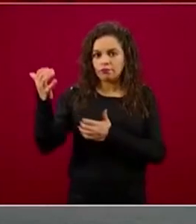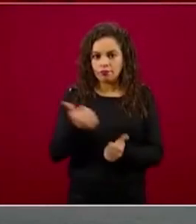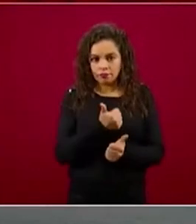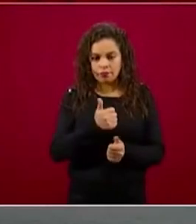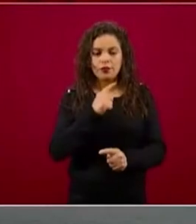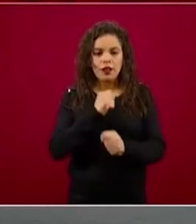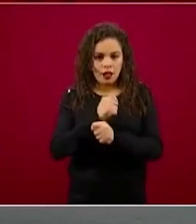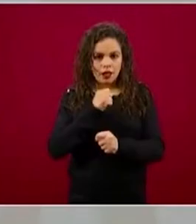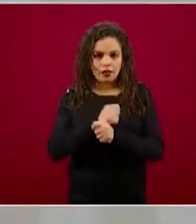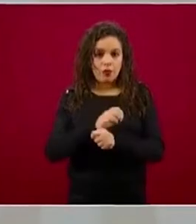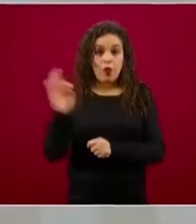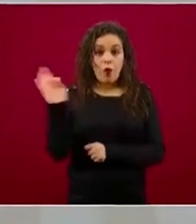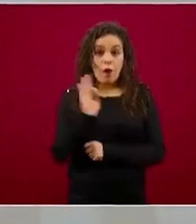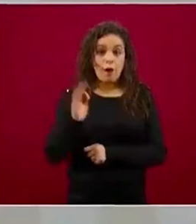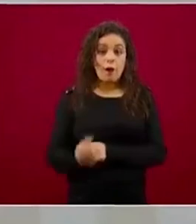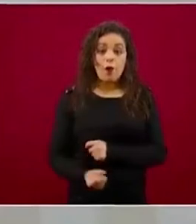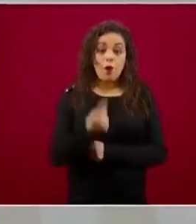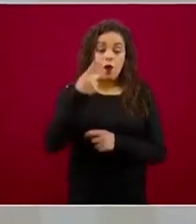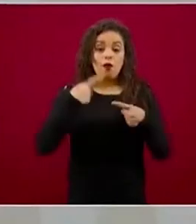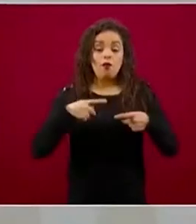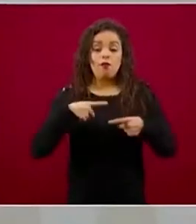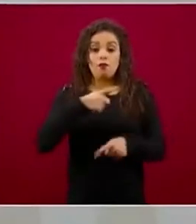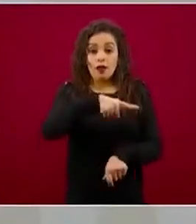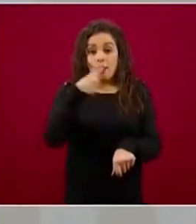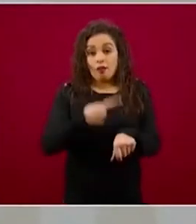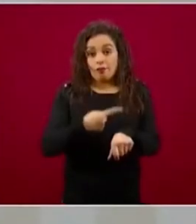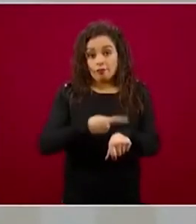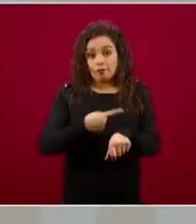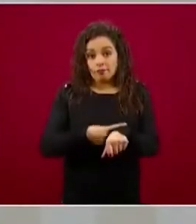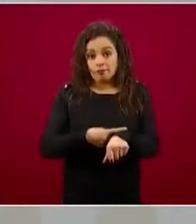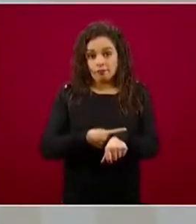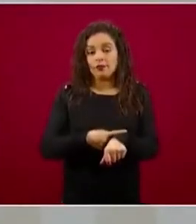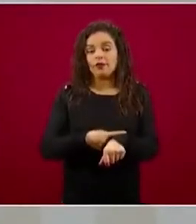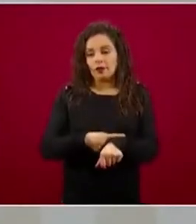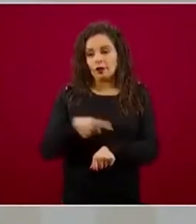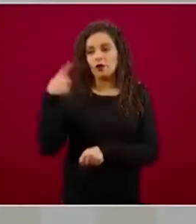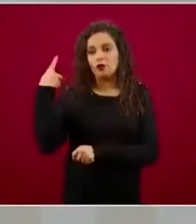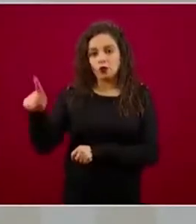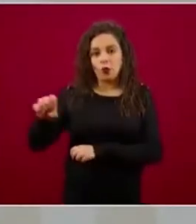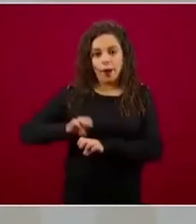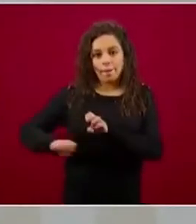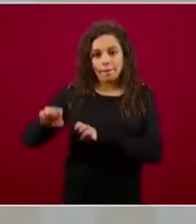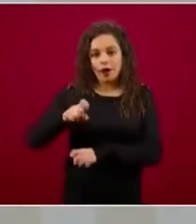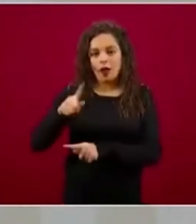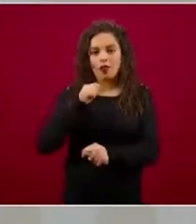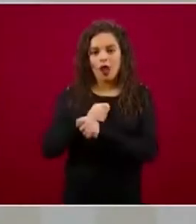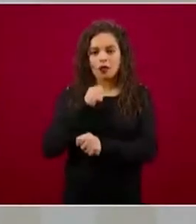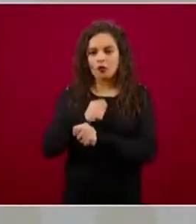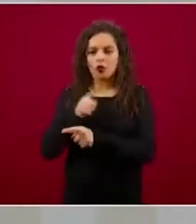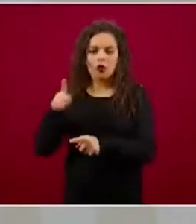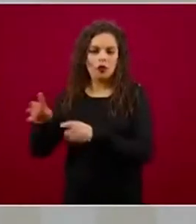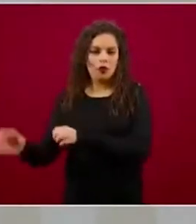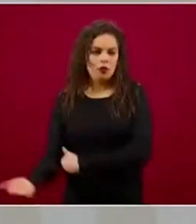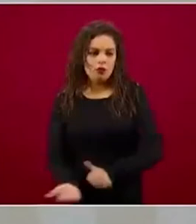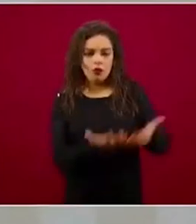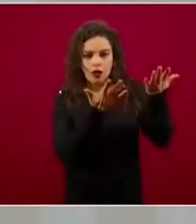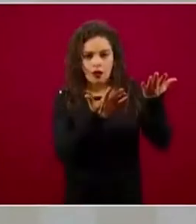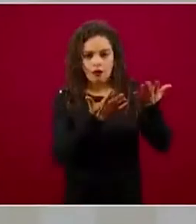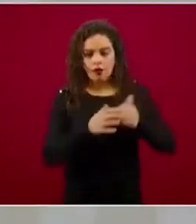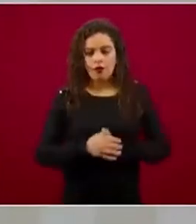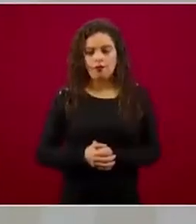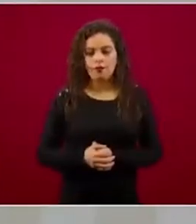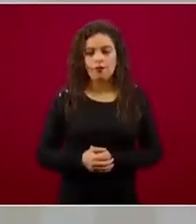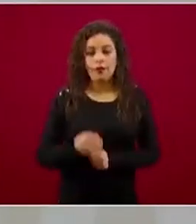en el transporte de la propia empresa. Entonces, estas son las consideraciones que fuimos tomando